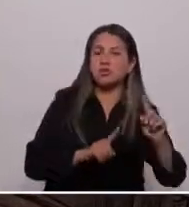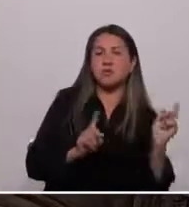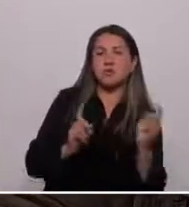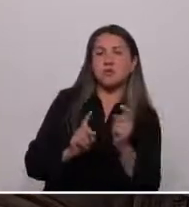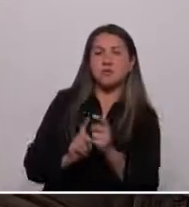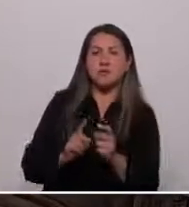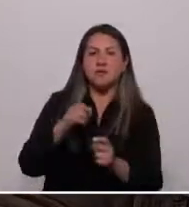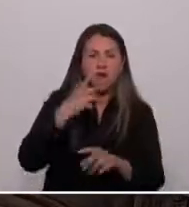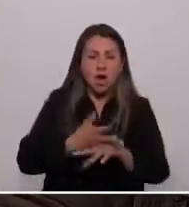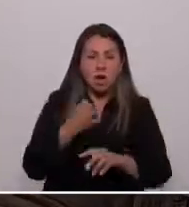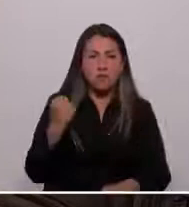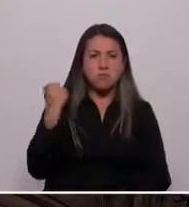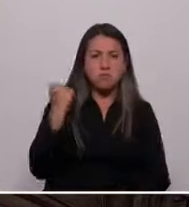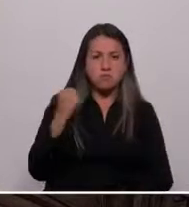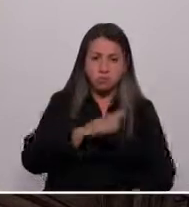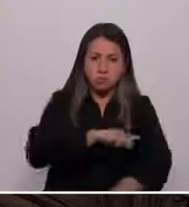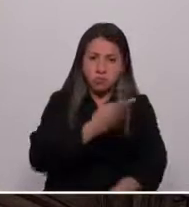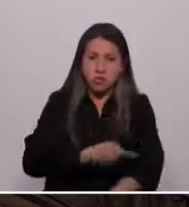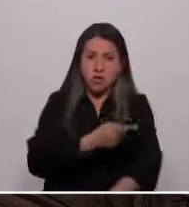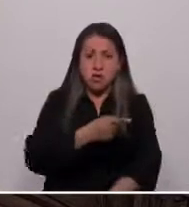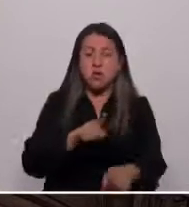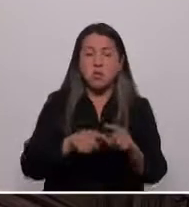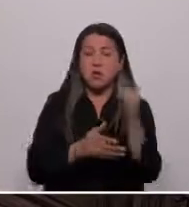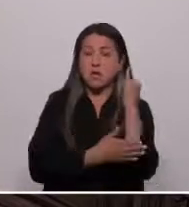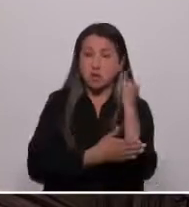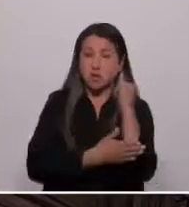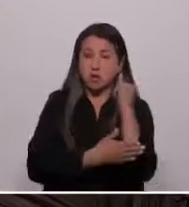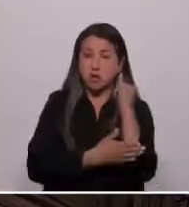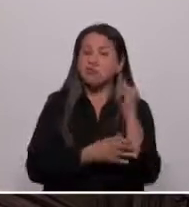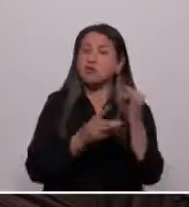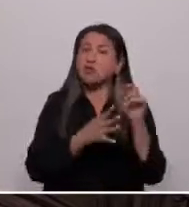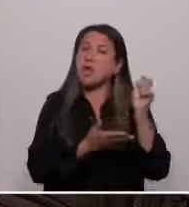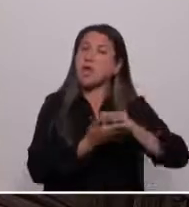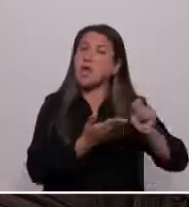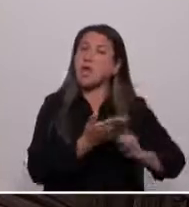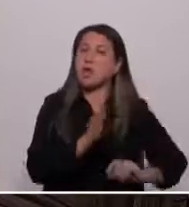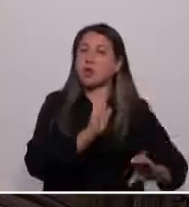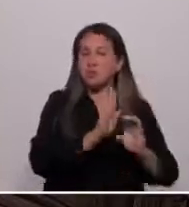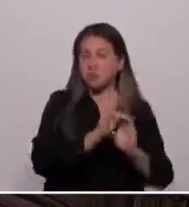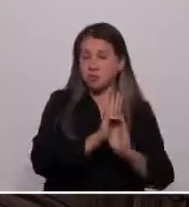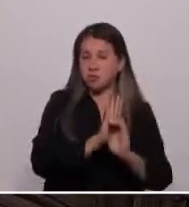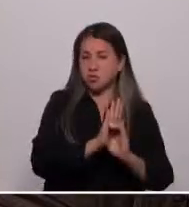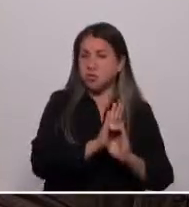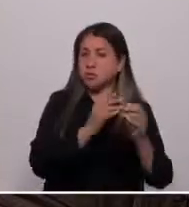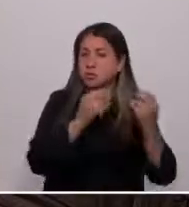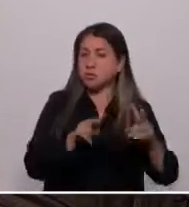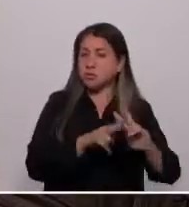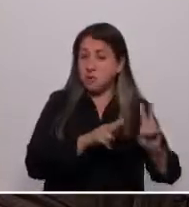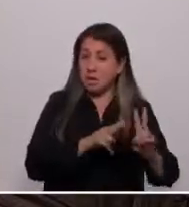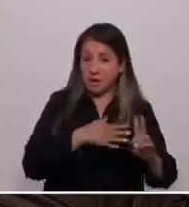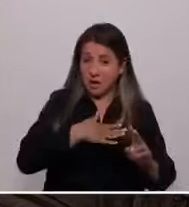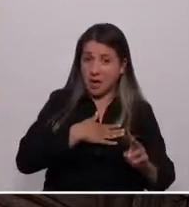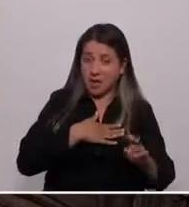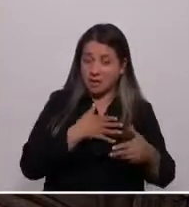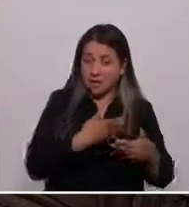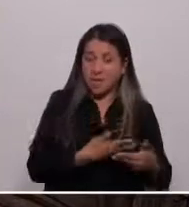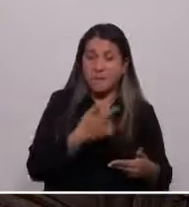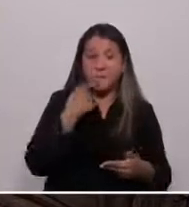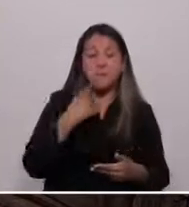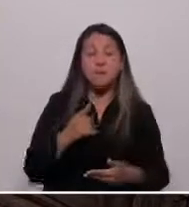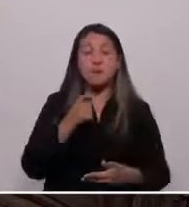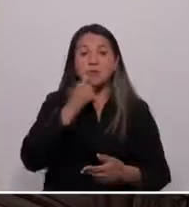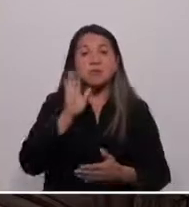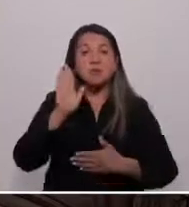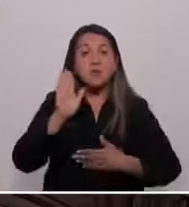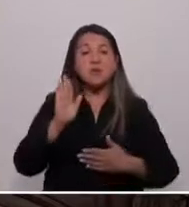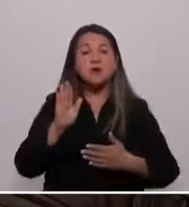Ya es un dato, la izquierda tiene los votos para escribir solo la Constitución, y está resuelta hacerlo. Así la promesa de construir la casa de todos